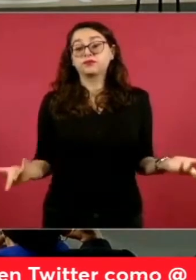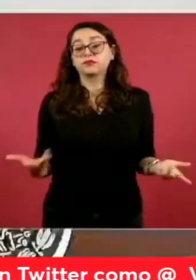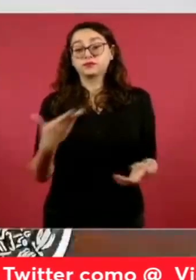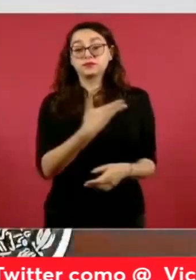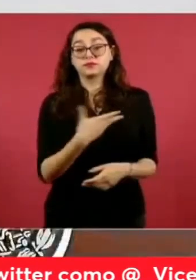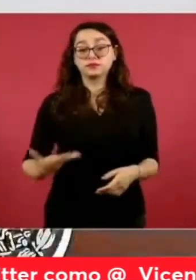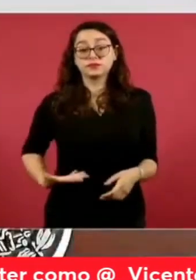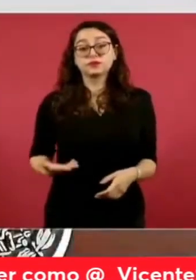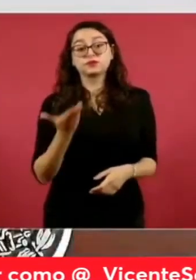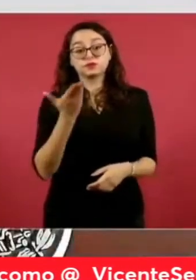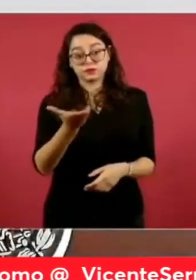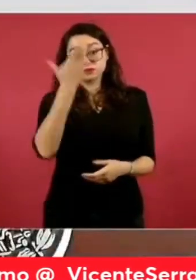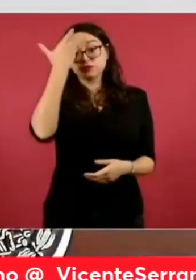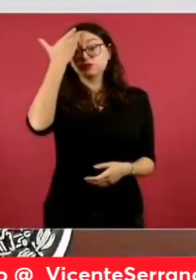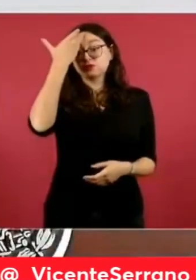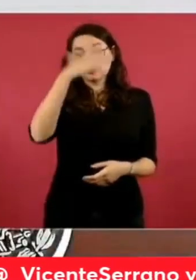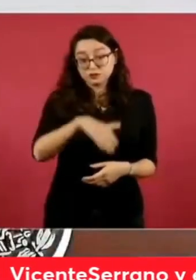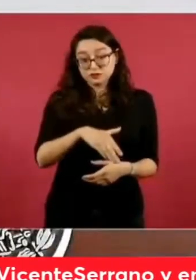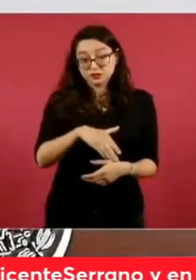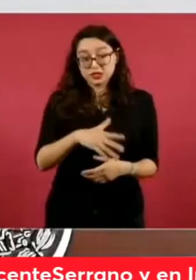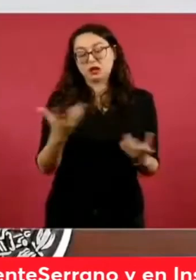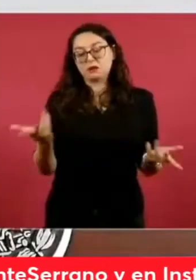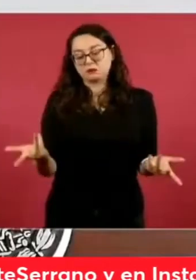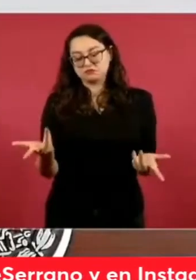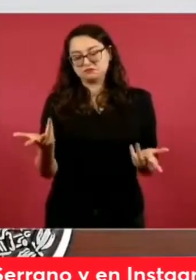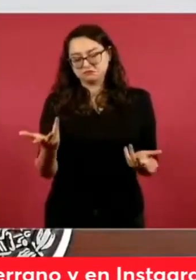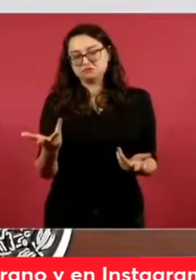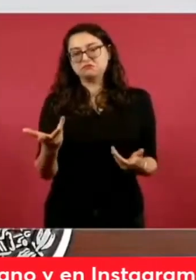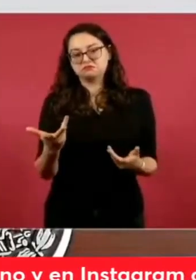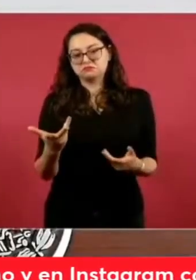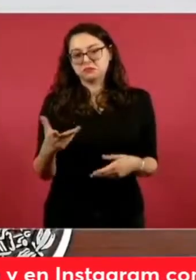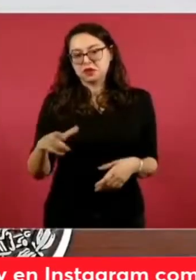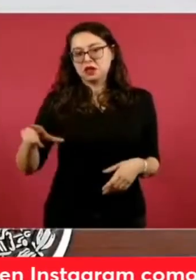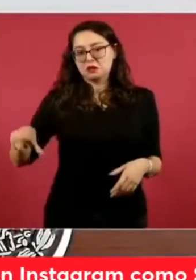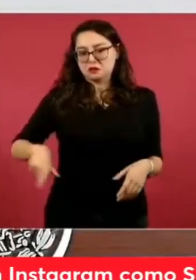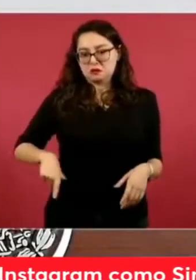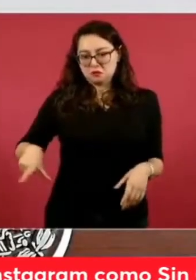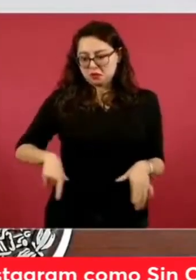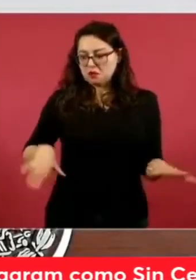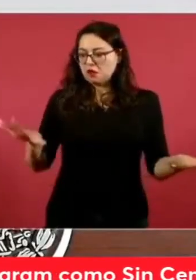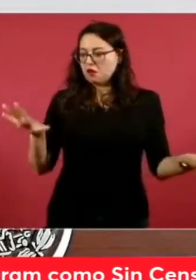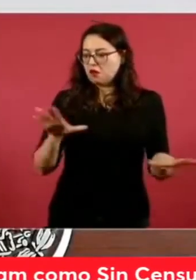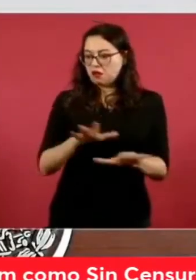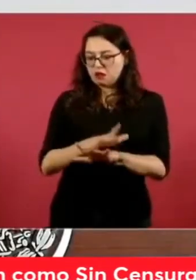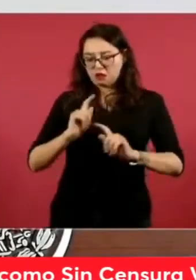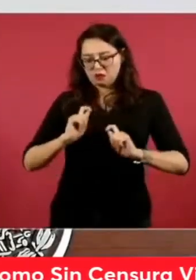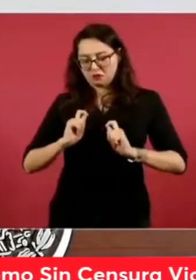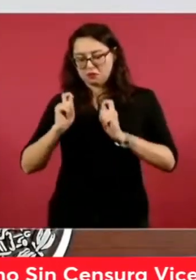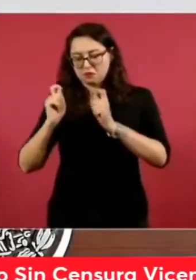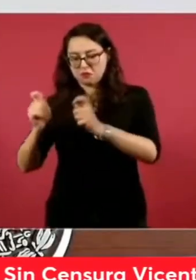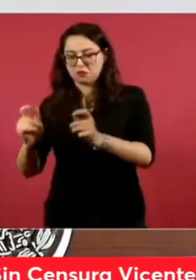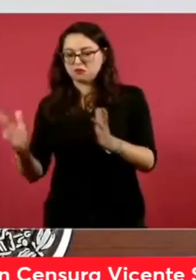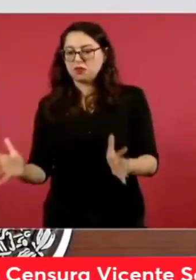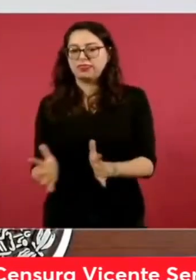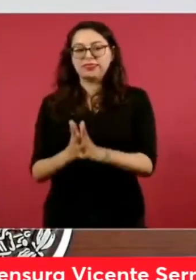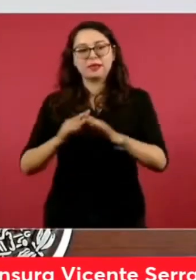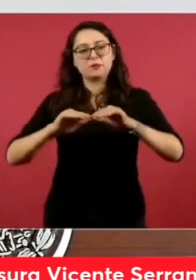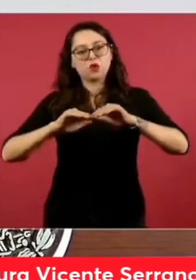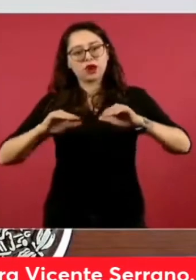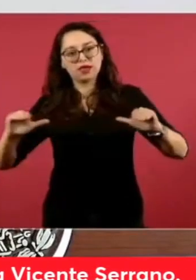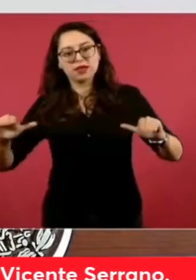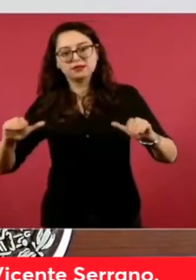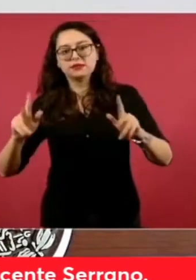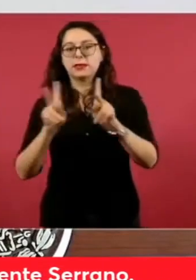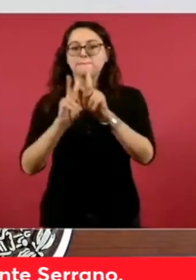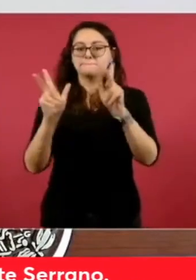bien usted lo estableció, una transición pacífica, democrática, en paz, que es finalmente resuelta por el máximo